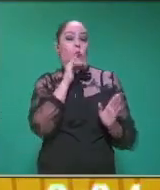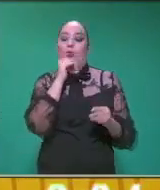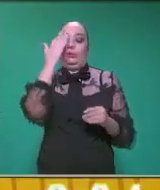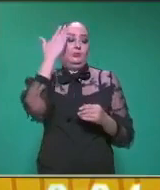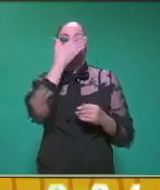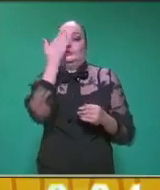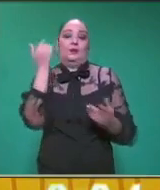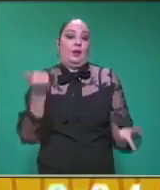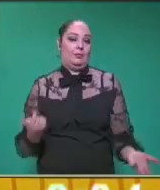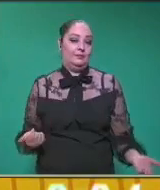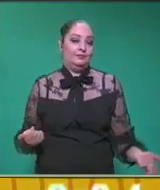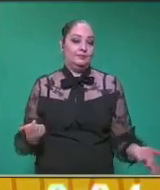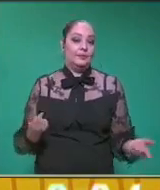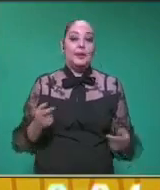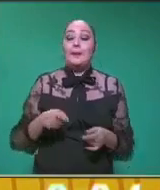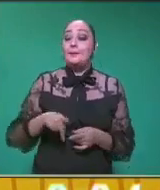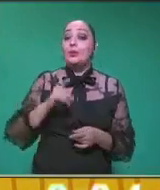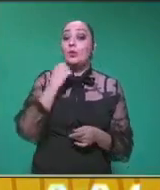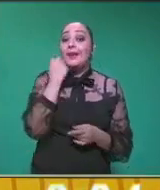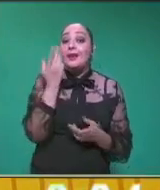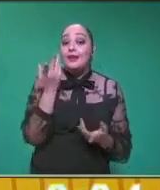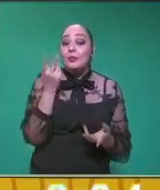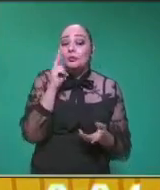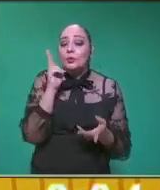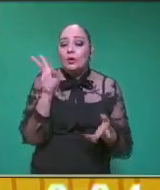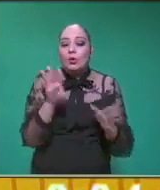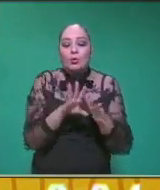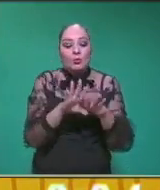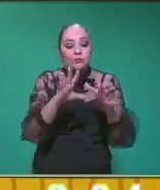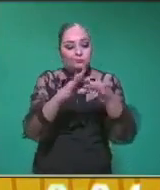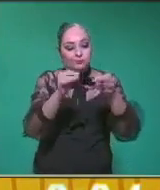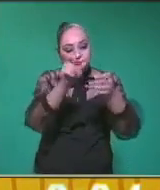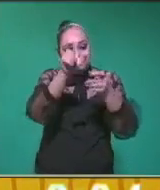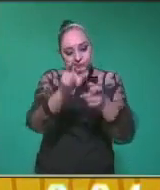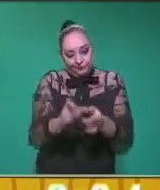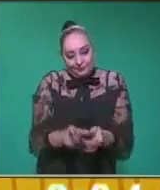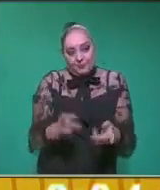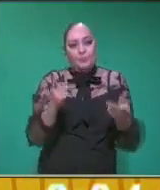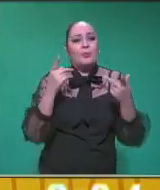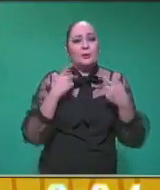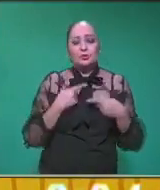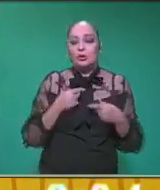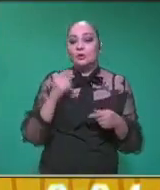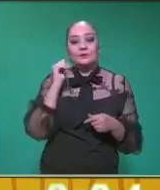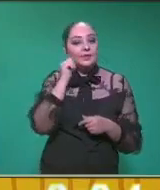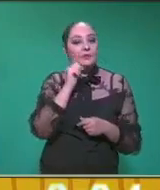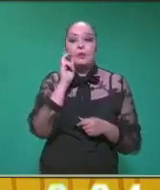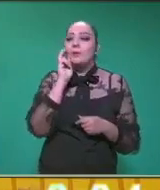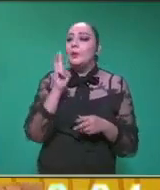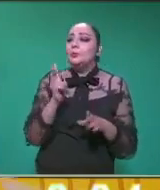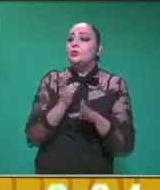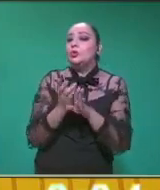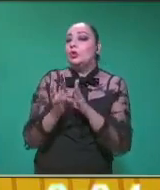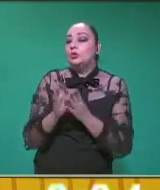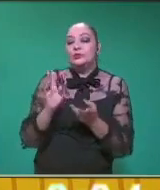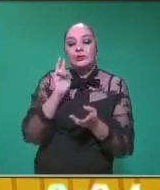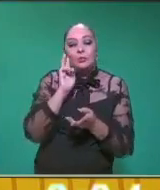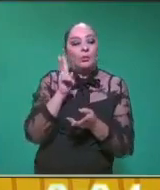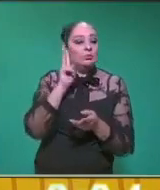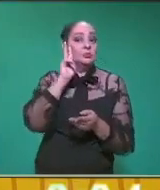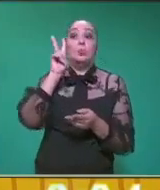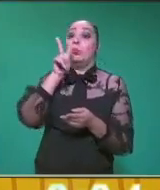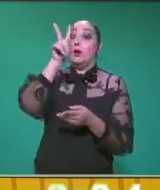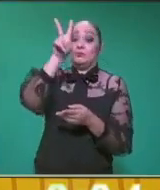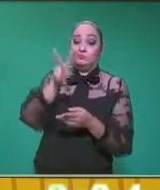consideramos los aspectos físicos, donde nos podemos dar cuenta de las características que se puedan observar a